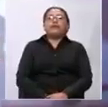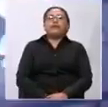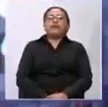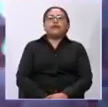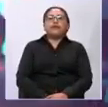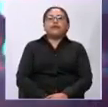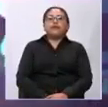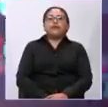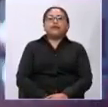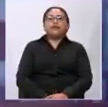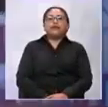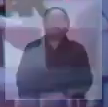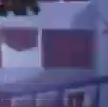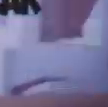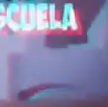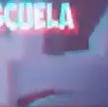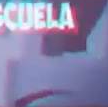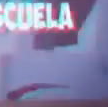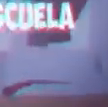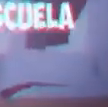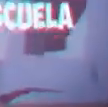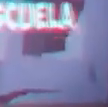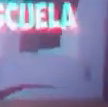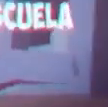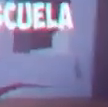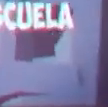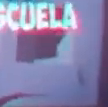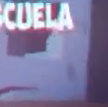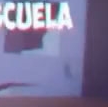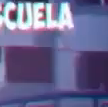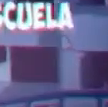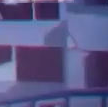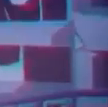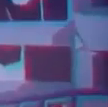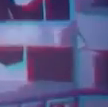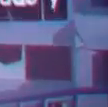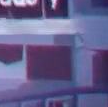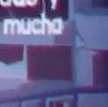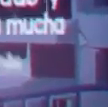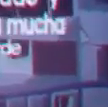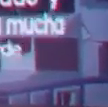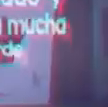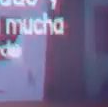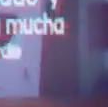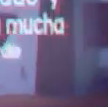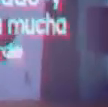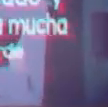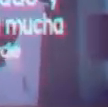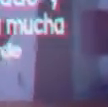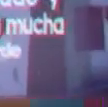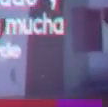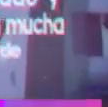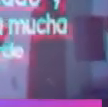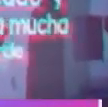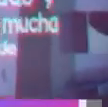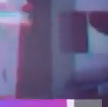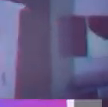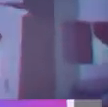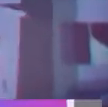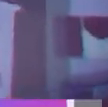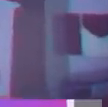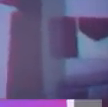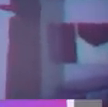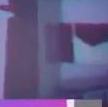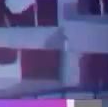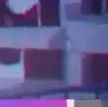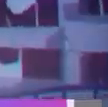Adolescente tonto, tal vez esto te suena. Acoso escolar, lo llaman en la escuela. Es un tema delicado y me da mucha pena de sentirme